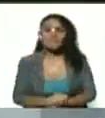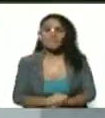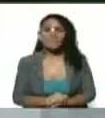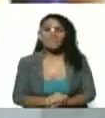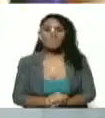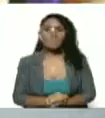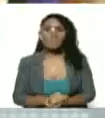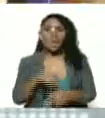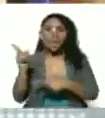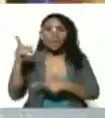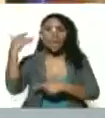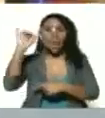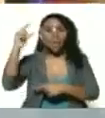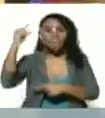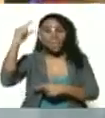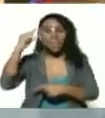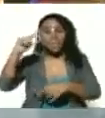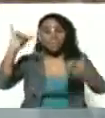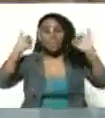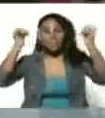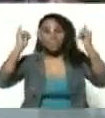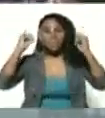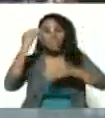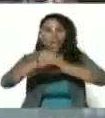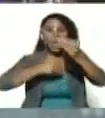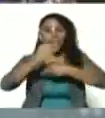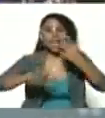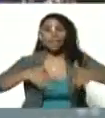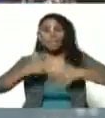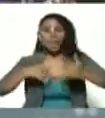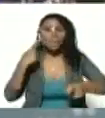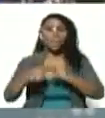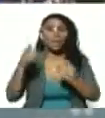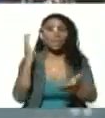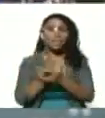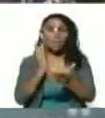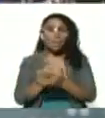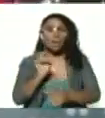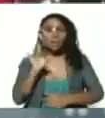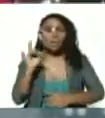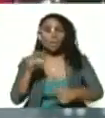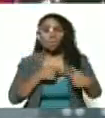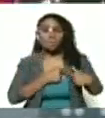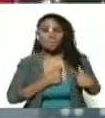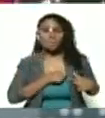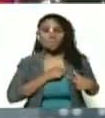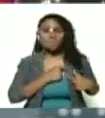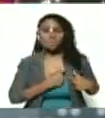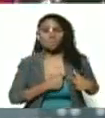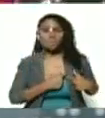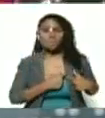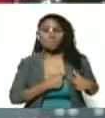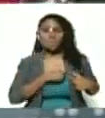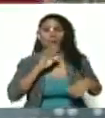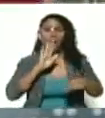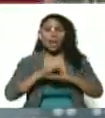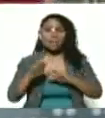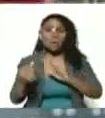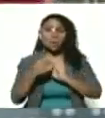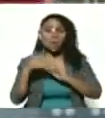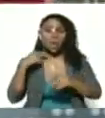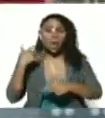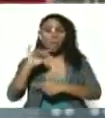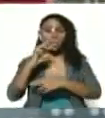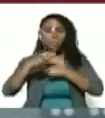Ahí está la fecha, pues. Se celebra y se hace en acto. Pero siempre el dolor está aquí. Es una contradicción que tenemos como